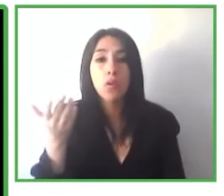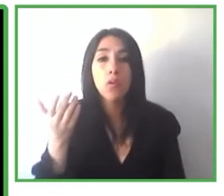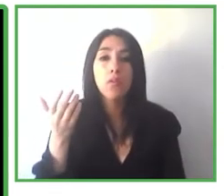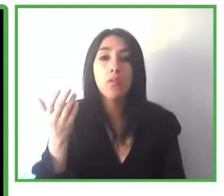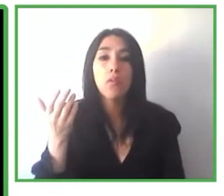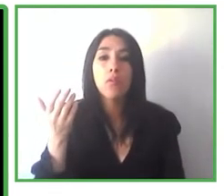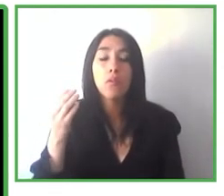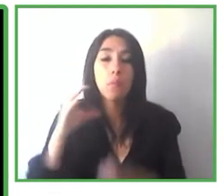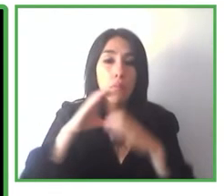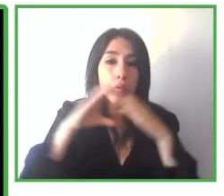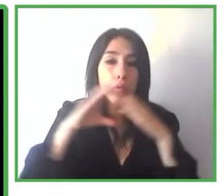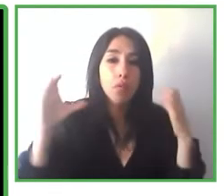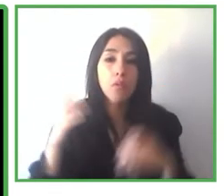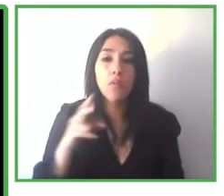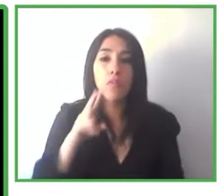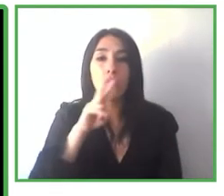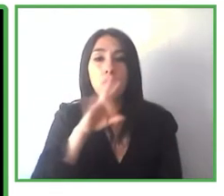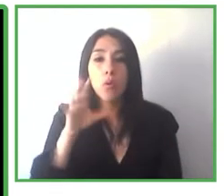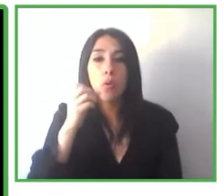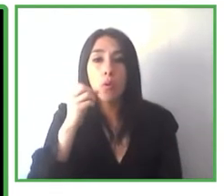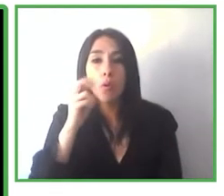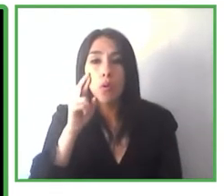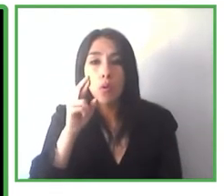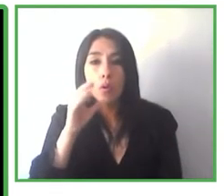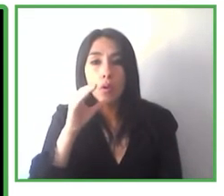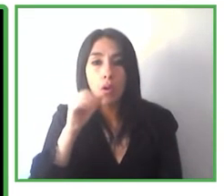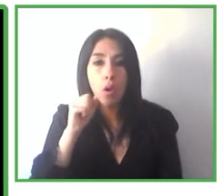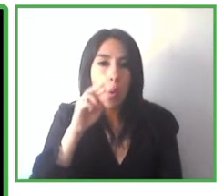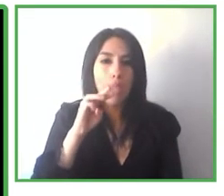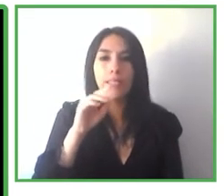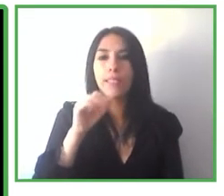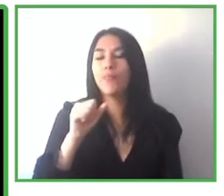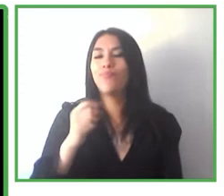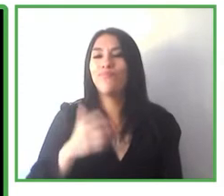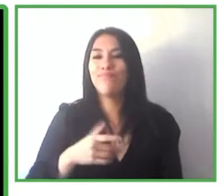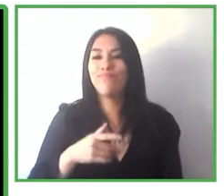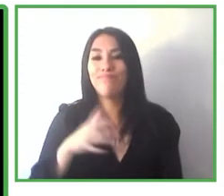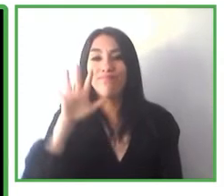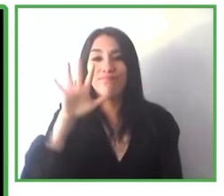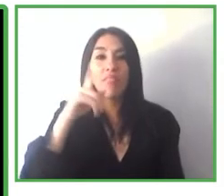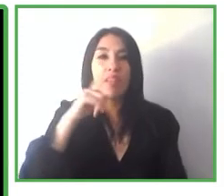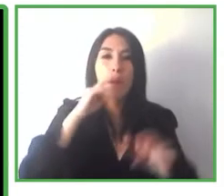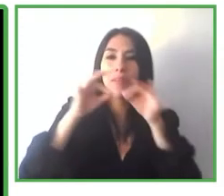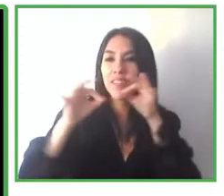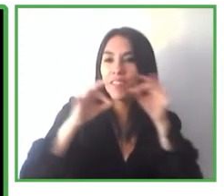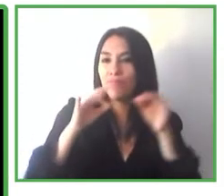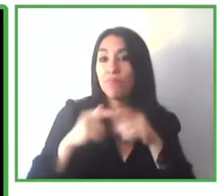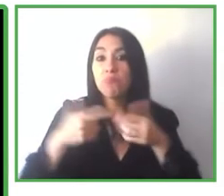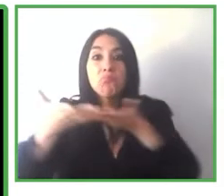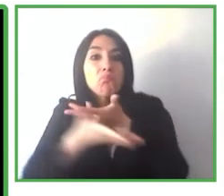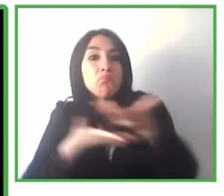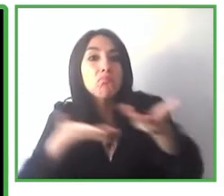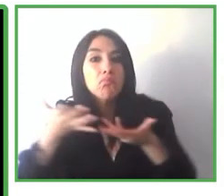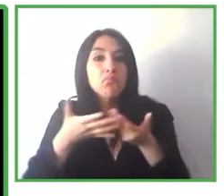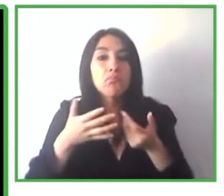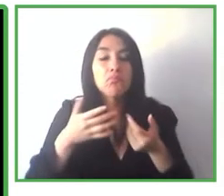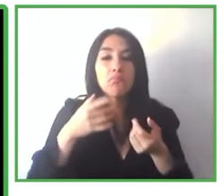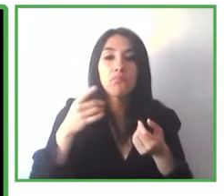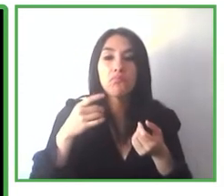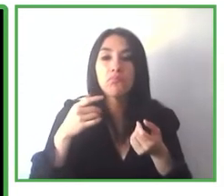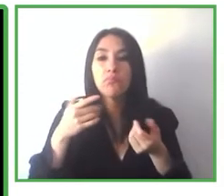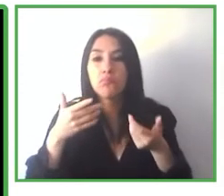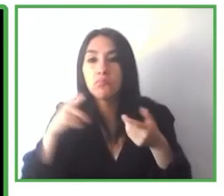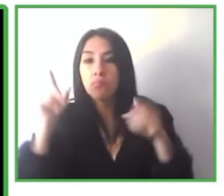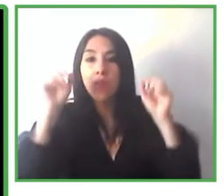a ellos ¿no? es el feedback de los usuarios lo podéis consultar en nuestro canal de YouTube son grabaciones espontáneas es tal y como lo